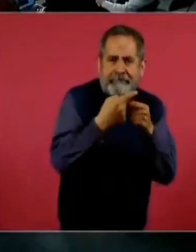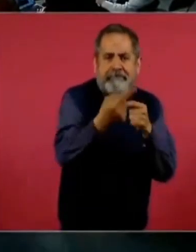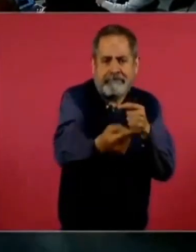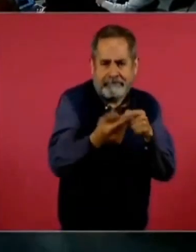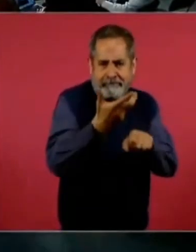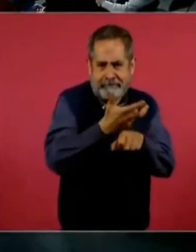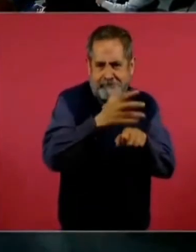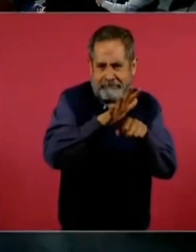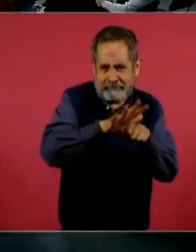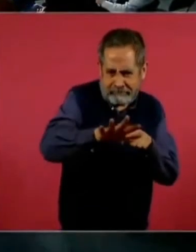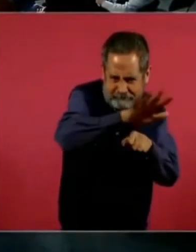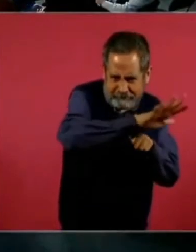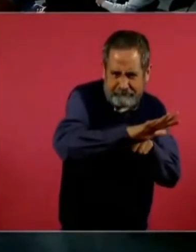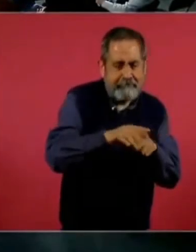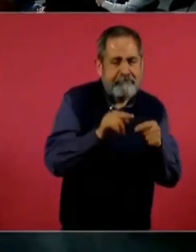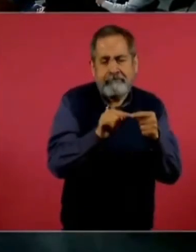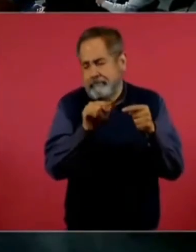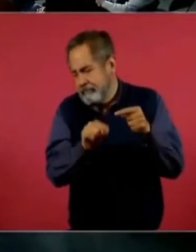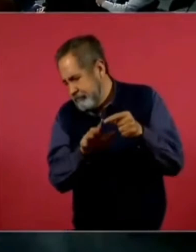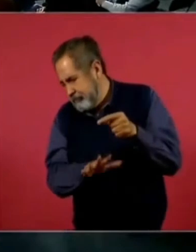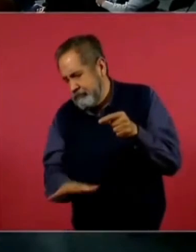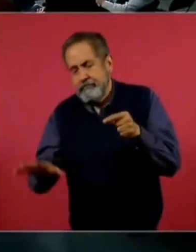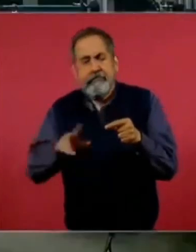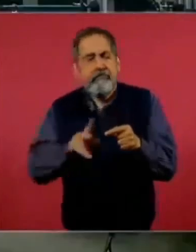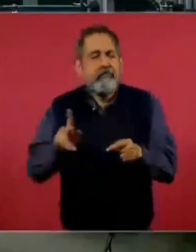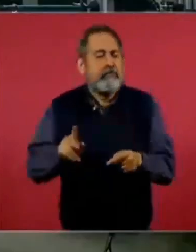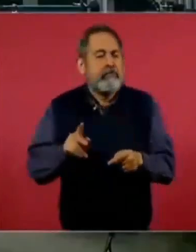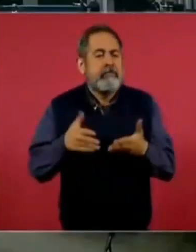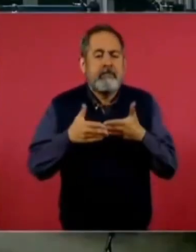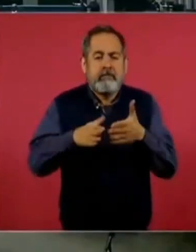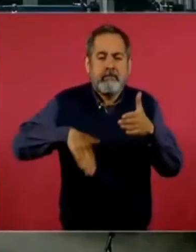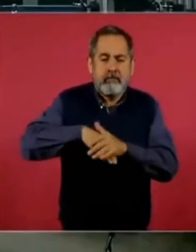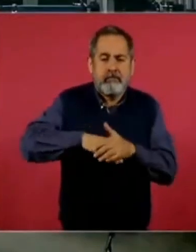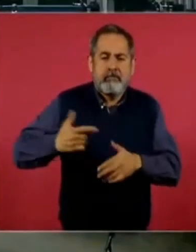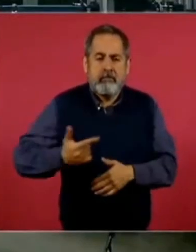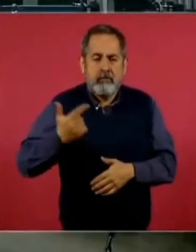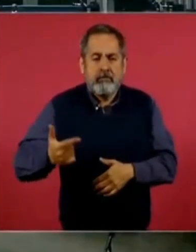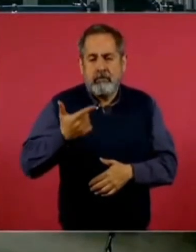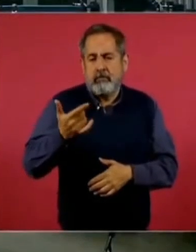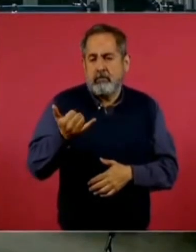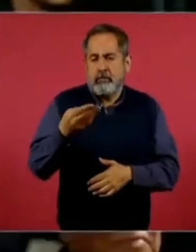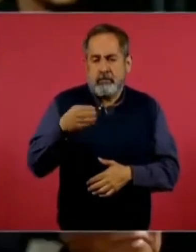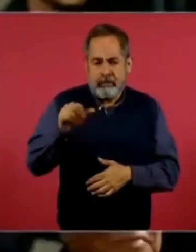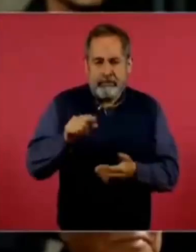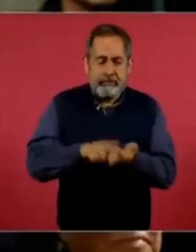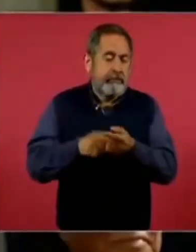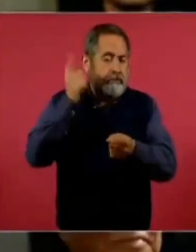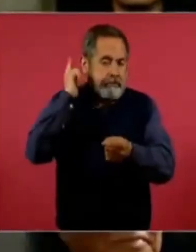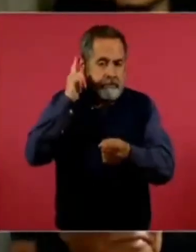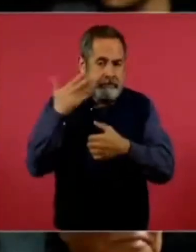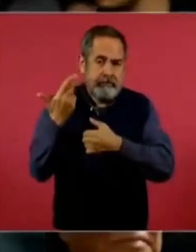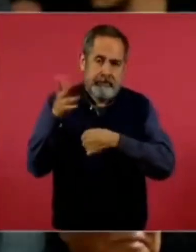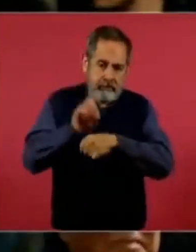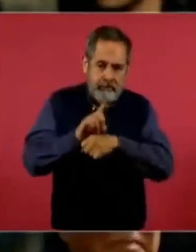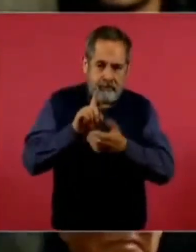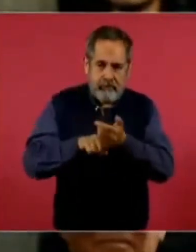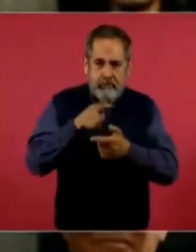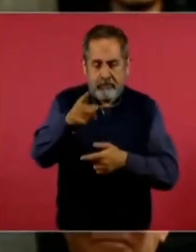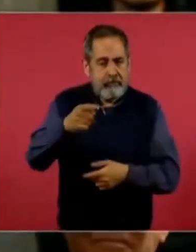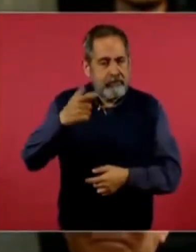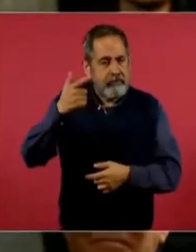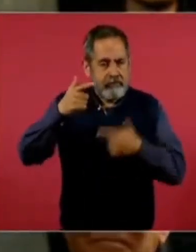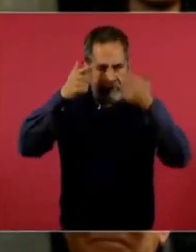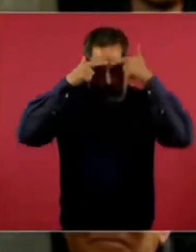región del suroeste de los Estados Unidos, tenemos el puerto de Guaymas, que quería yo preguntarle, ojalá se dé otra ocasión, al almirante